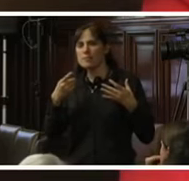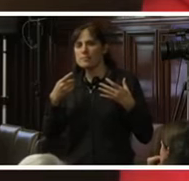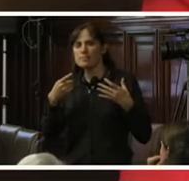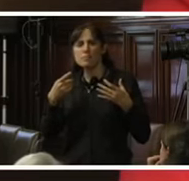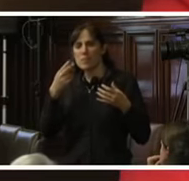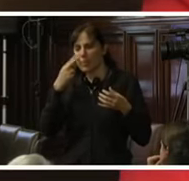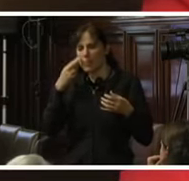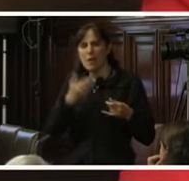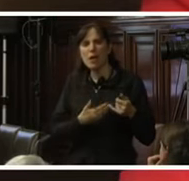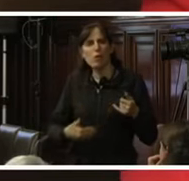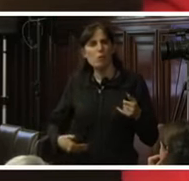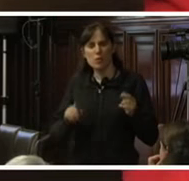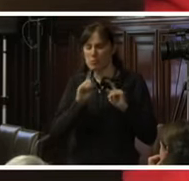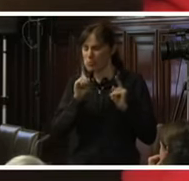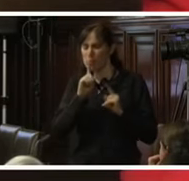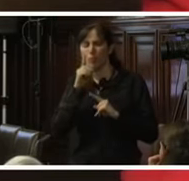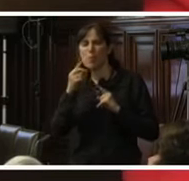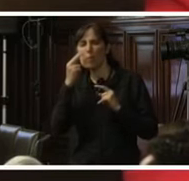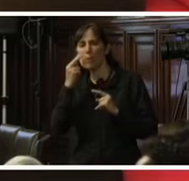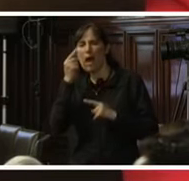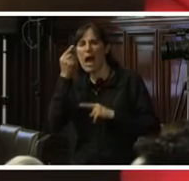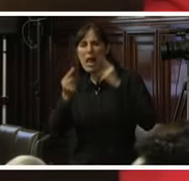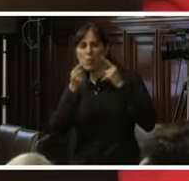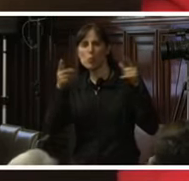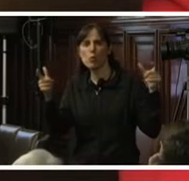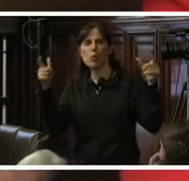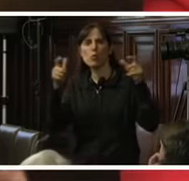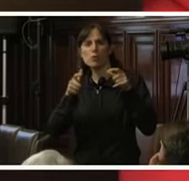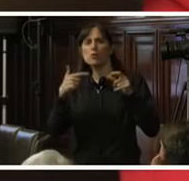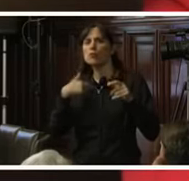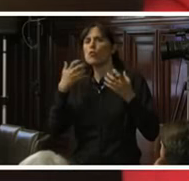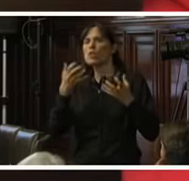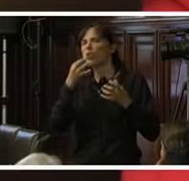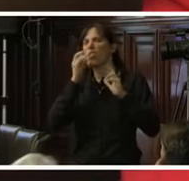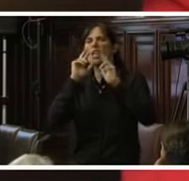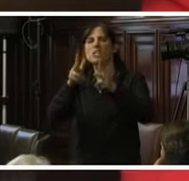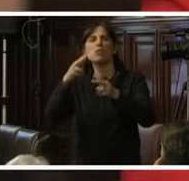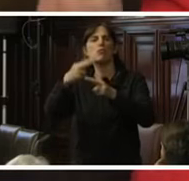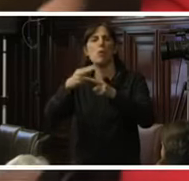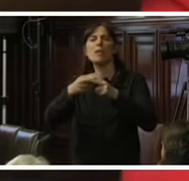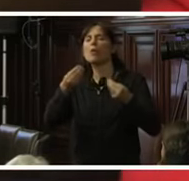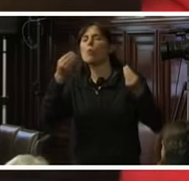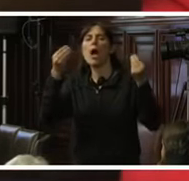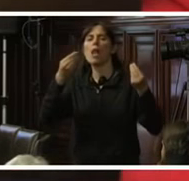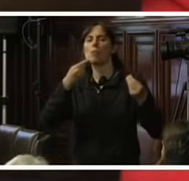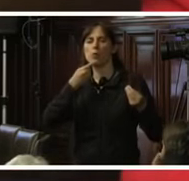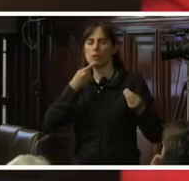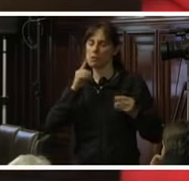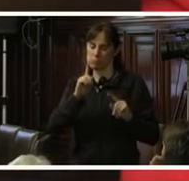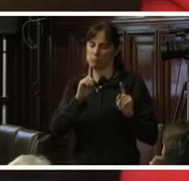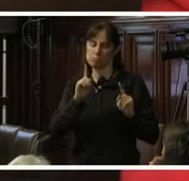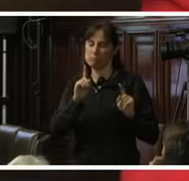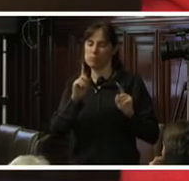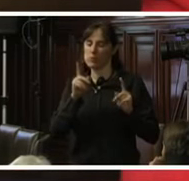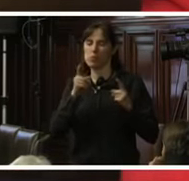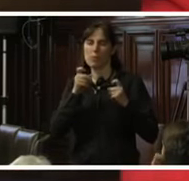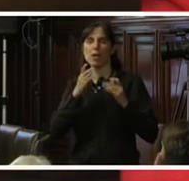gobierno, sino por problemas de algunos congresistas. Yo no le voy a poner nombre de qué grupo político viene, de algunos congresistas que cada vez